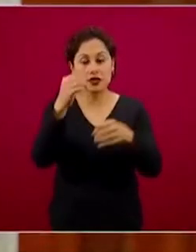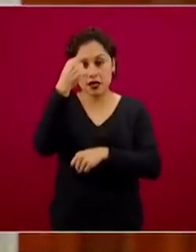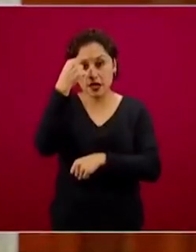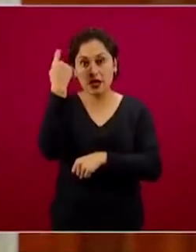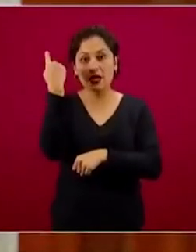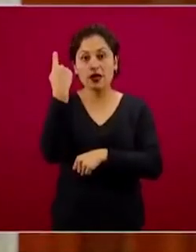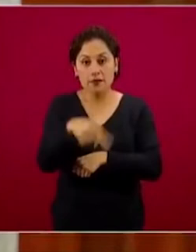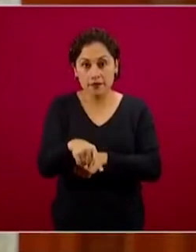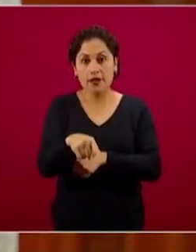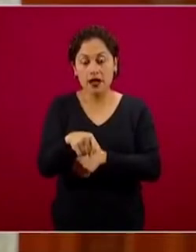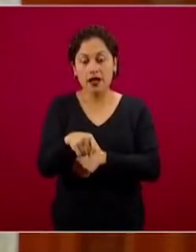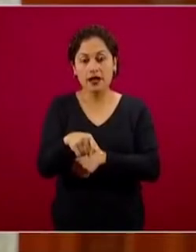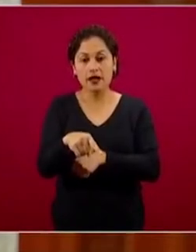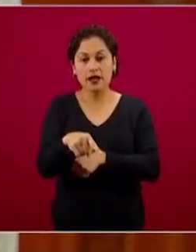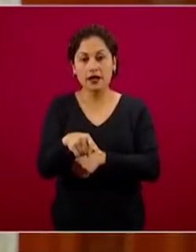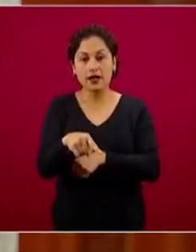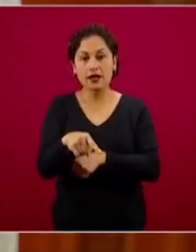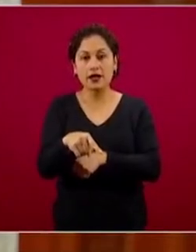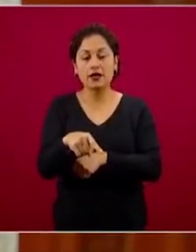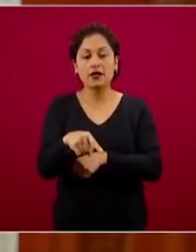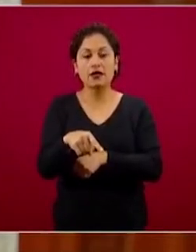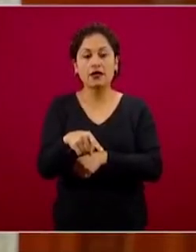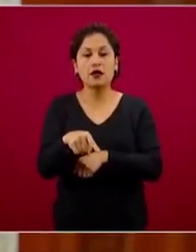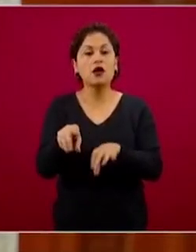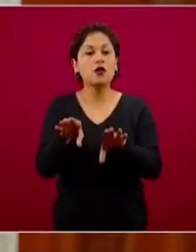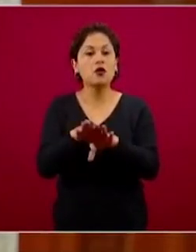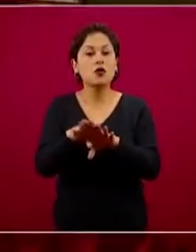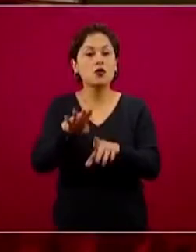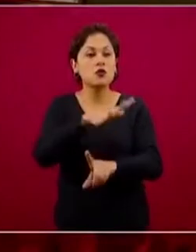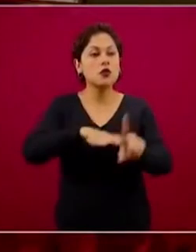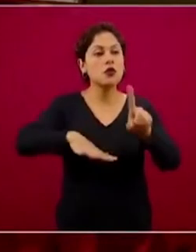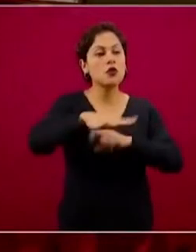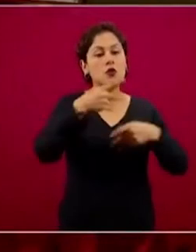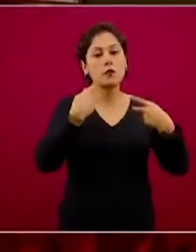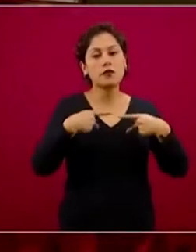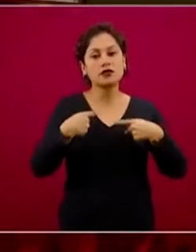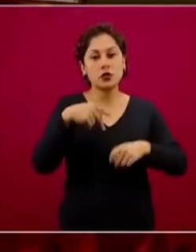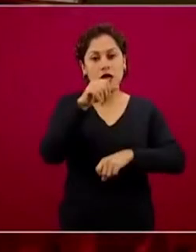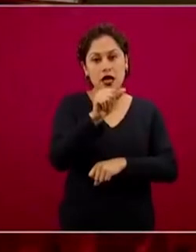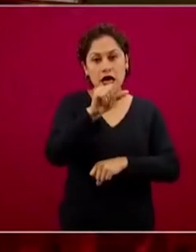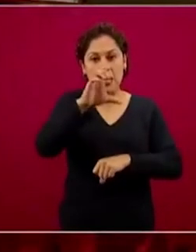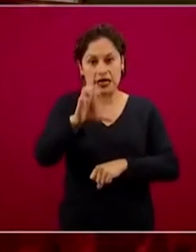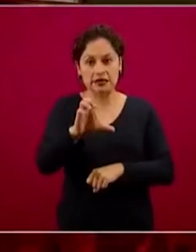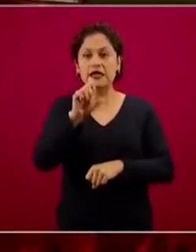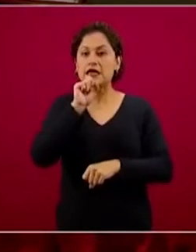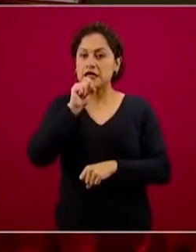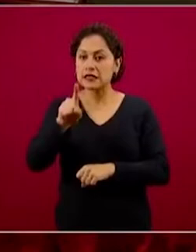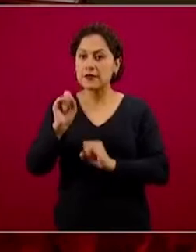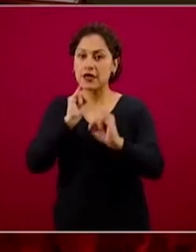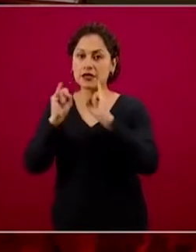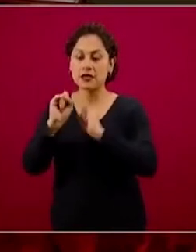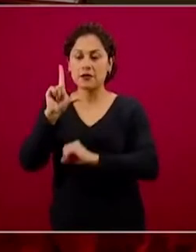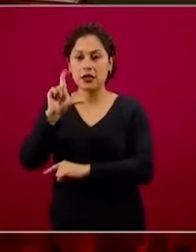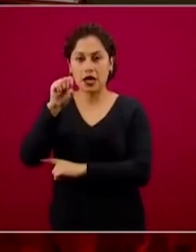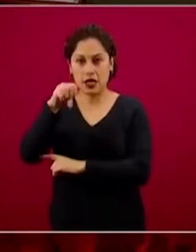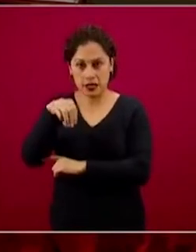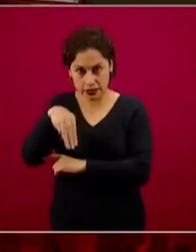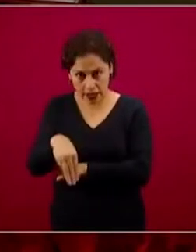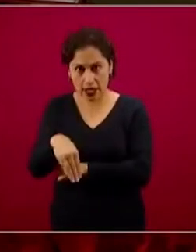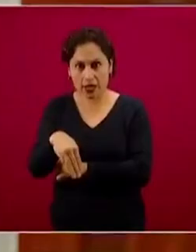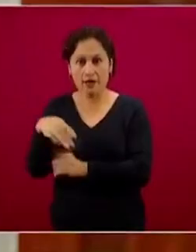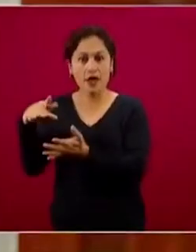vínculo que hacemos con la sociedad civil para que los intérpretes de lengua de señas mexicanas puedan